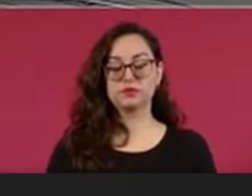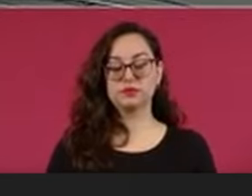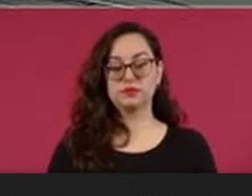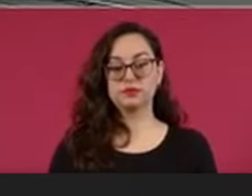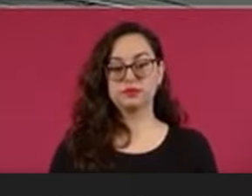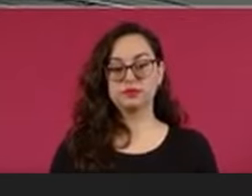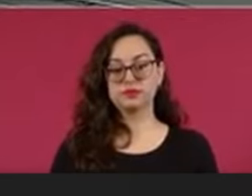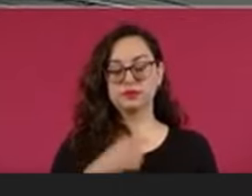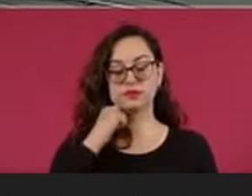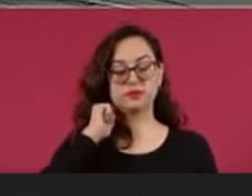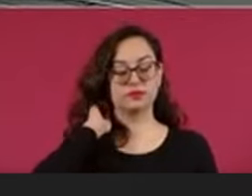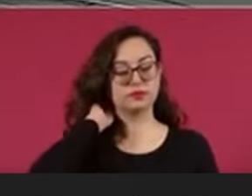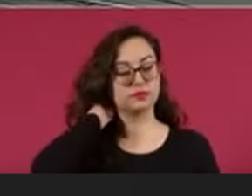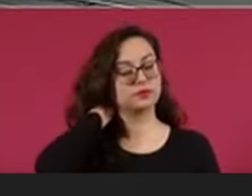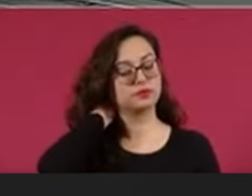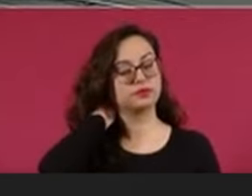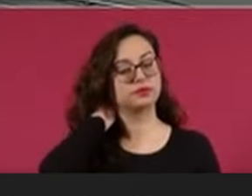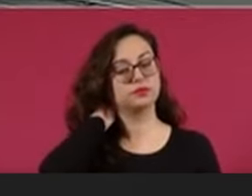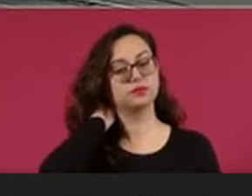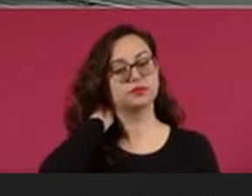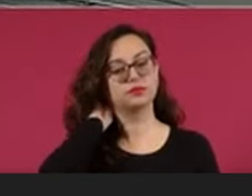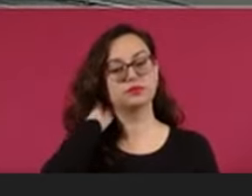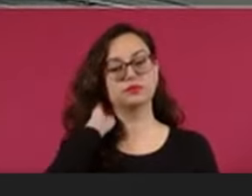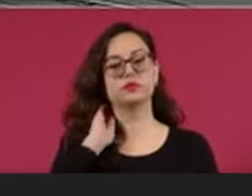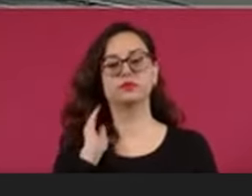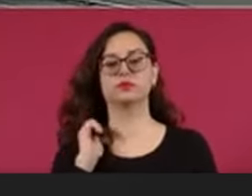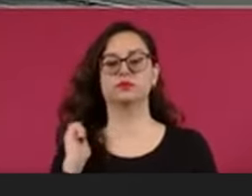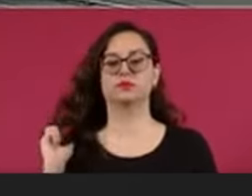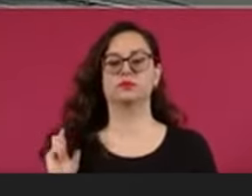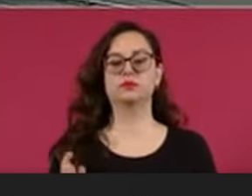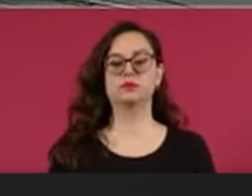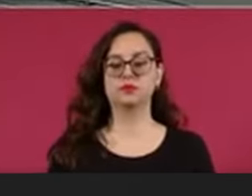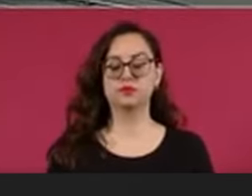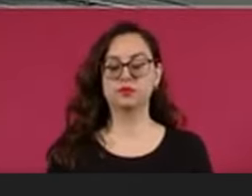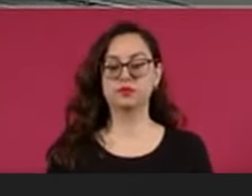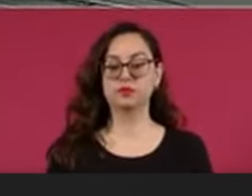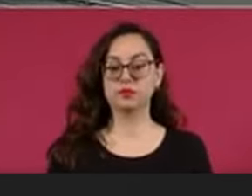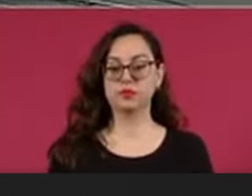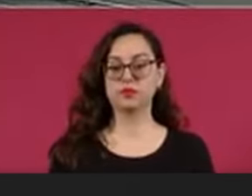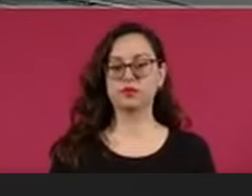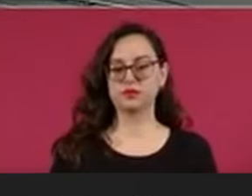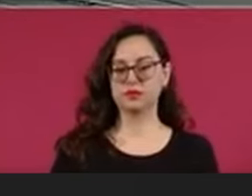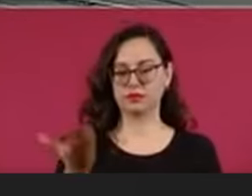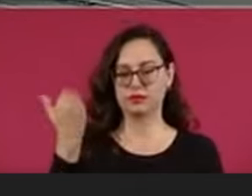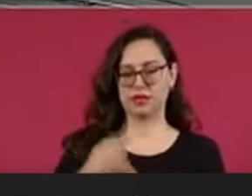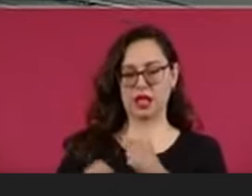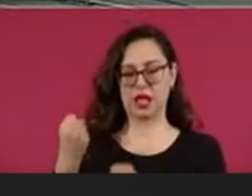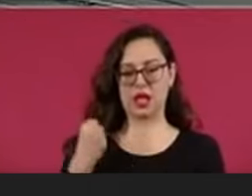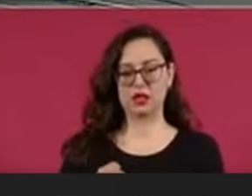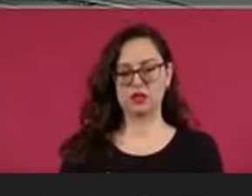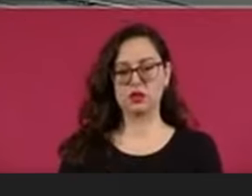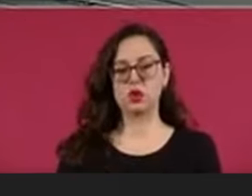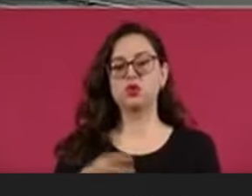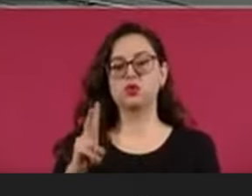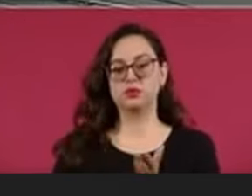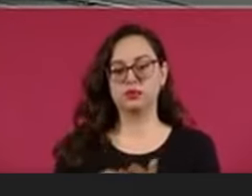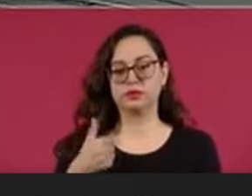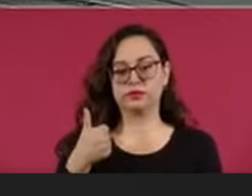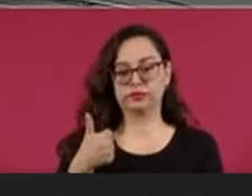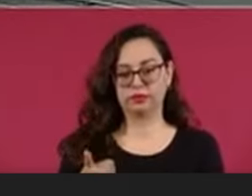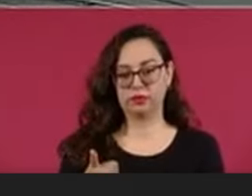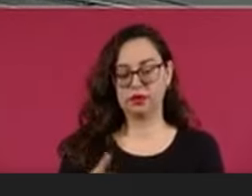Fíjense, desde el primer día posterior a la elección del 2006,